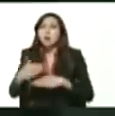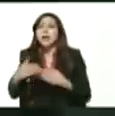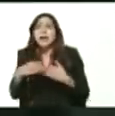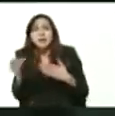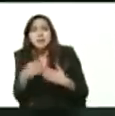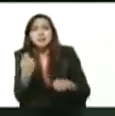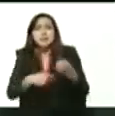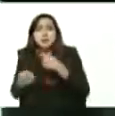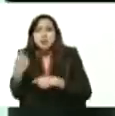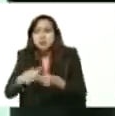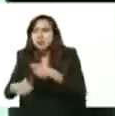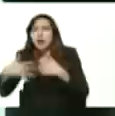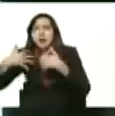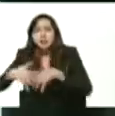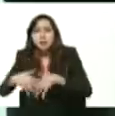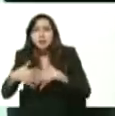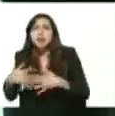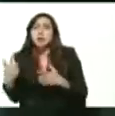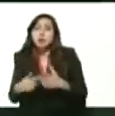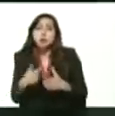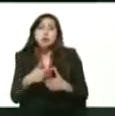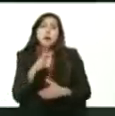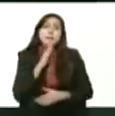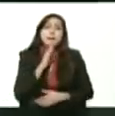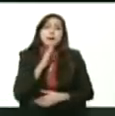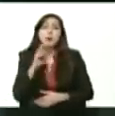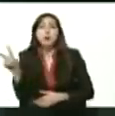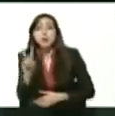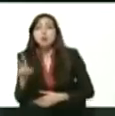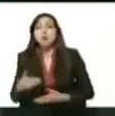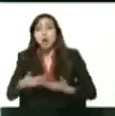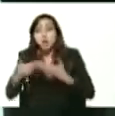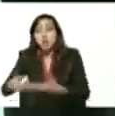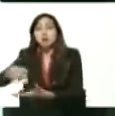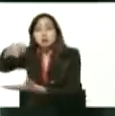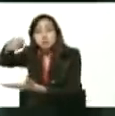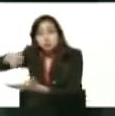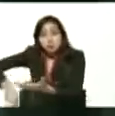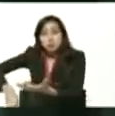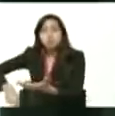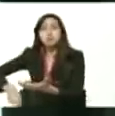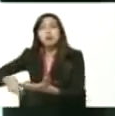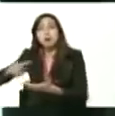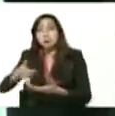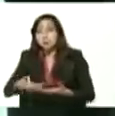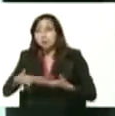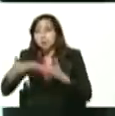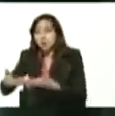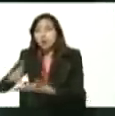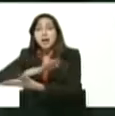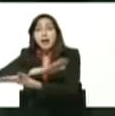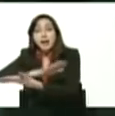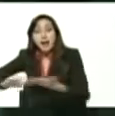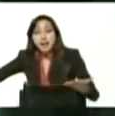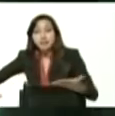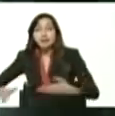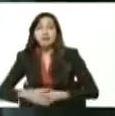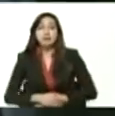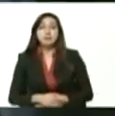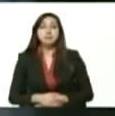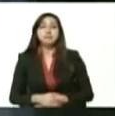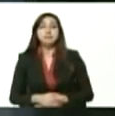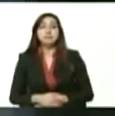las empresas, bueno, ahora el Banco de Venezuela le ofrece un punto de venta digital de manera gratuita, de tal manera que